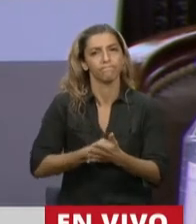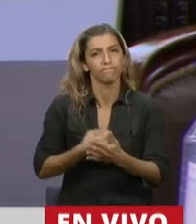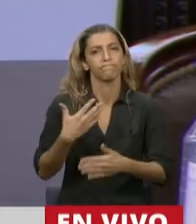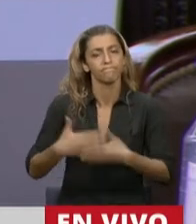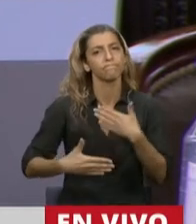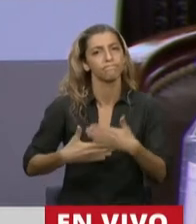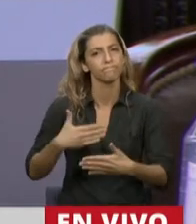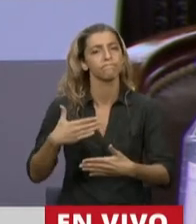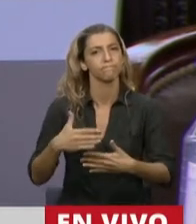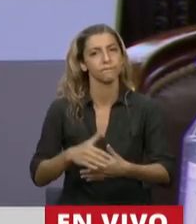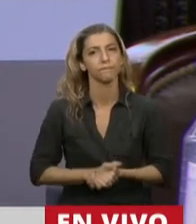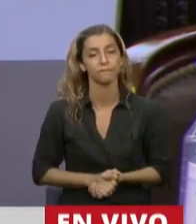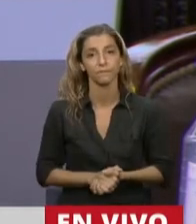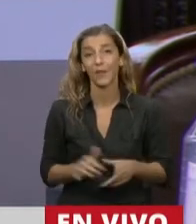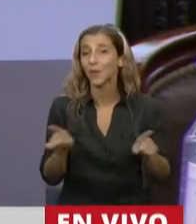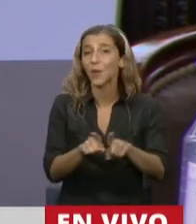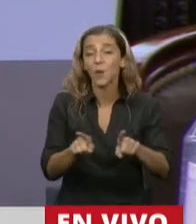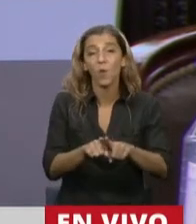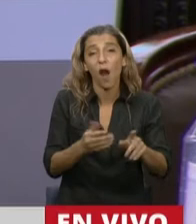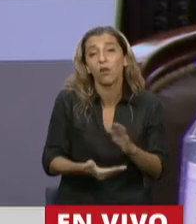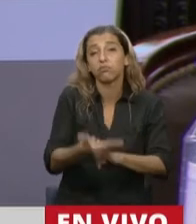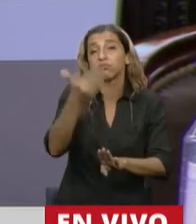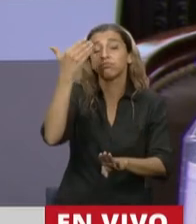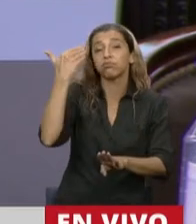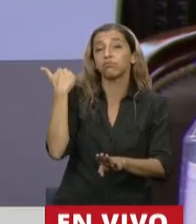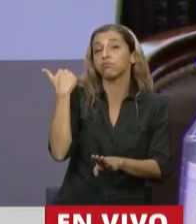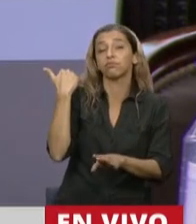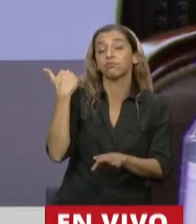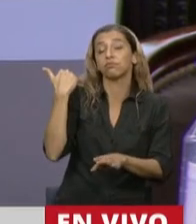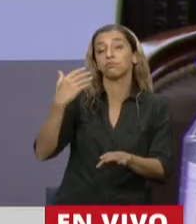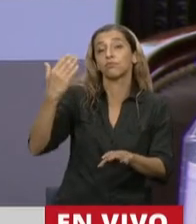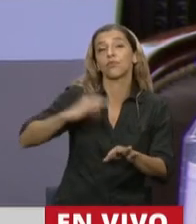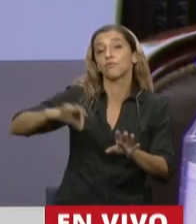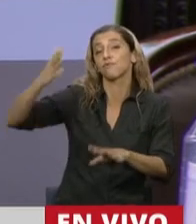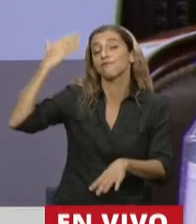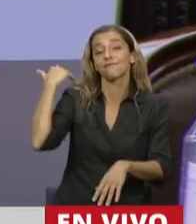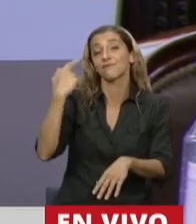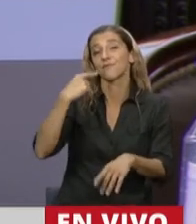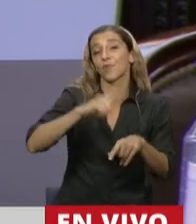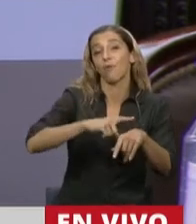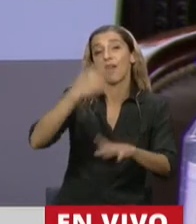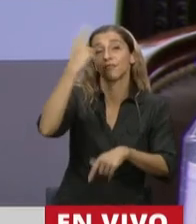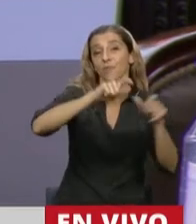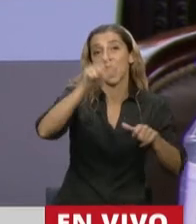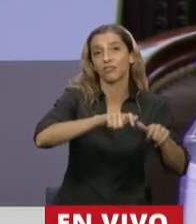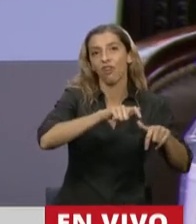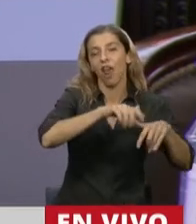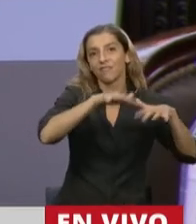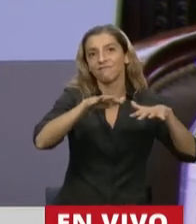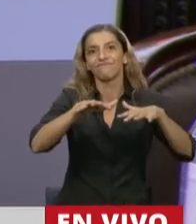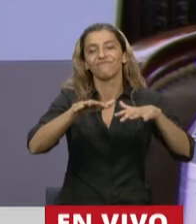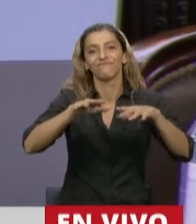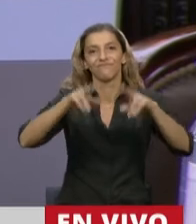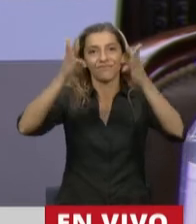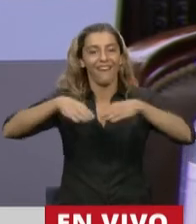que los patriotas luchaban para liberarse de todos los males del imperio. Hoy estamos